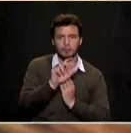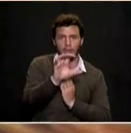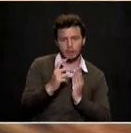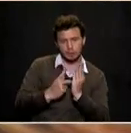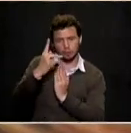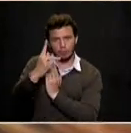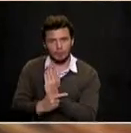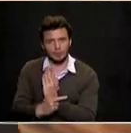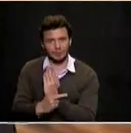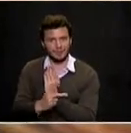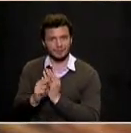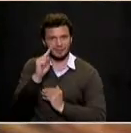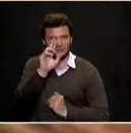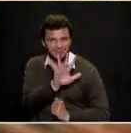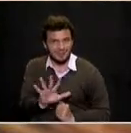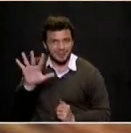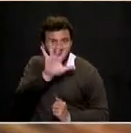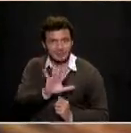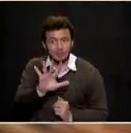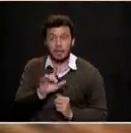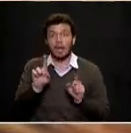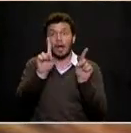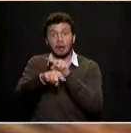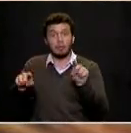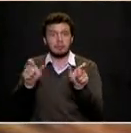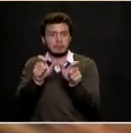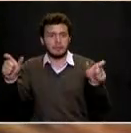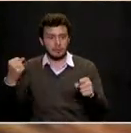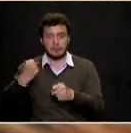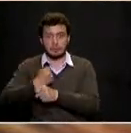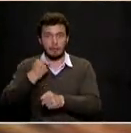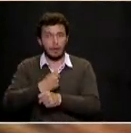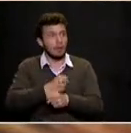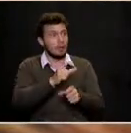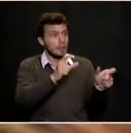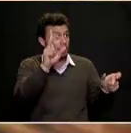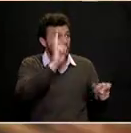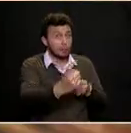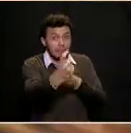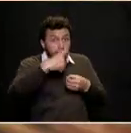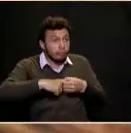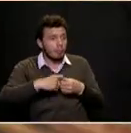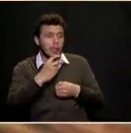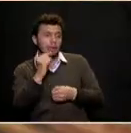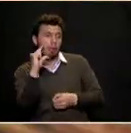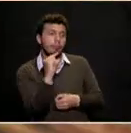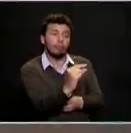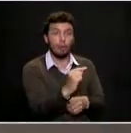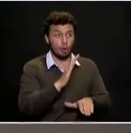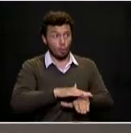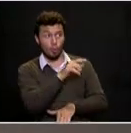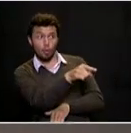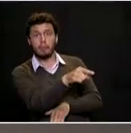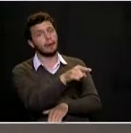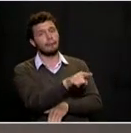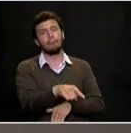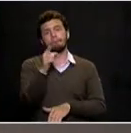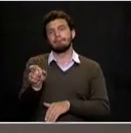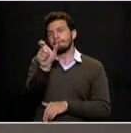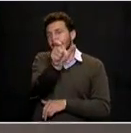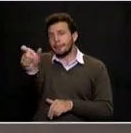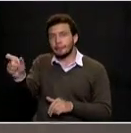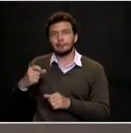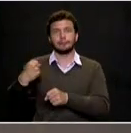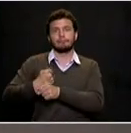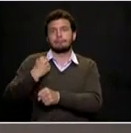explotación que hoy están teniendo algunos empleadores con estos venezolanos. No es culpa de ellos que se pierden trabajo, sino del empleador que explota a